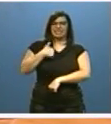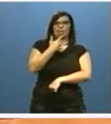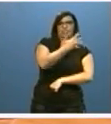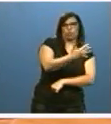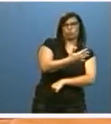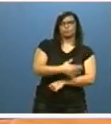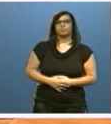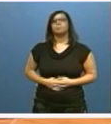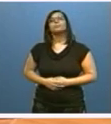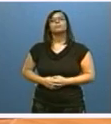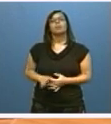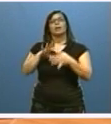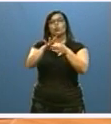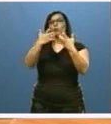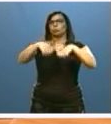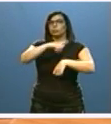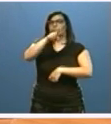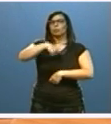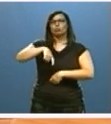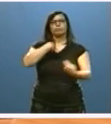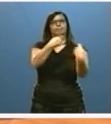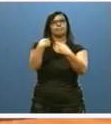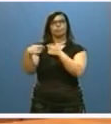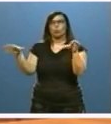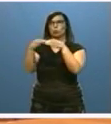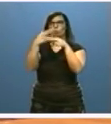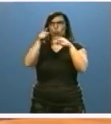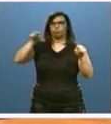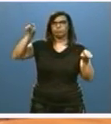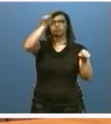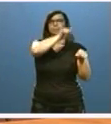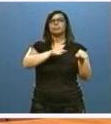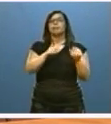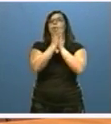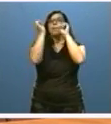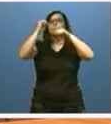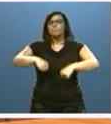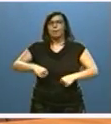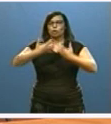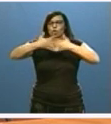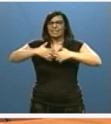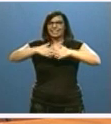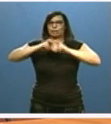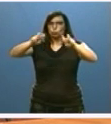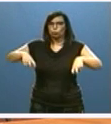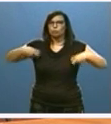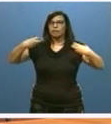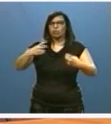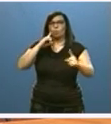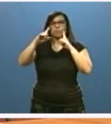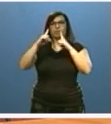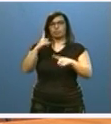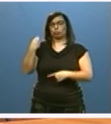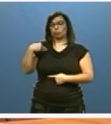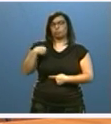También en relación con la industria, venimos negociando con los grupos parlamentarios de esta Cámara el pacto de reindustrialización previsto en el acuerdo de